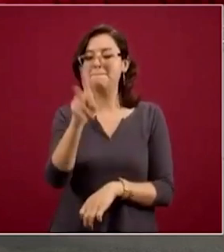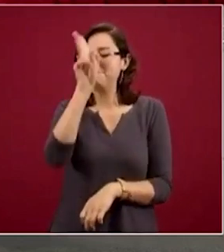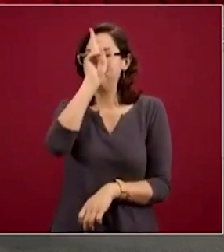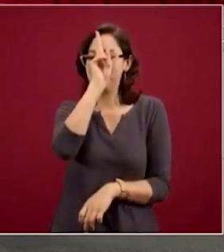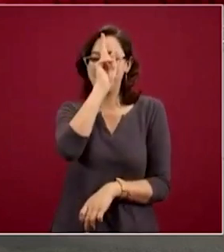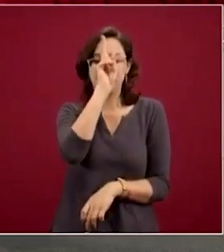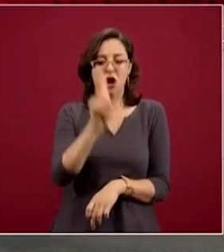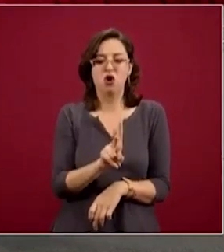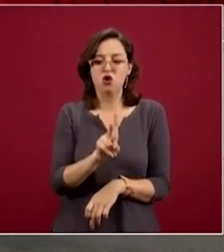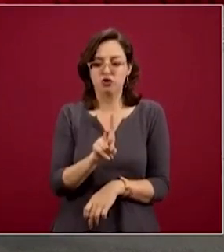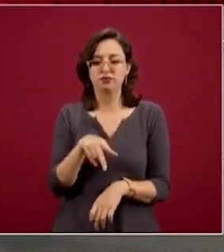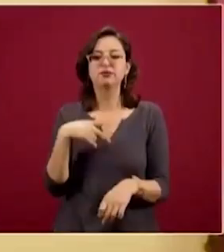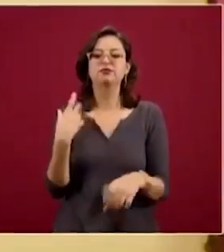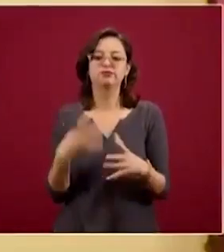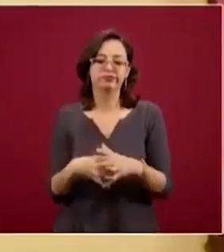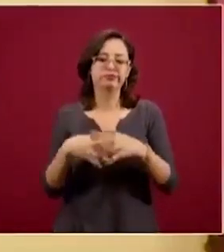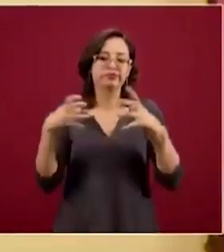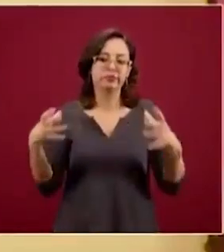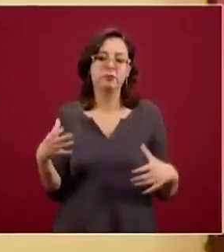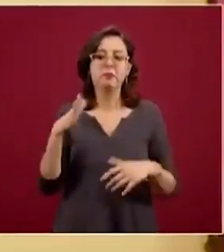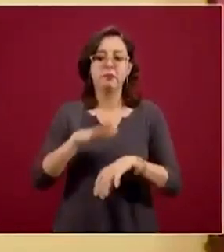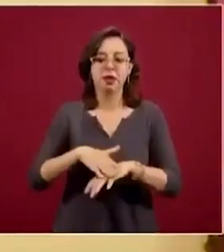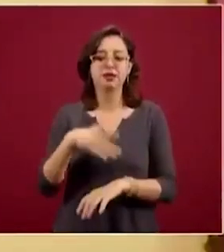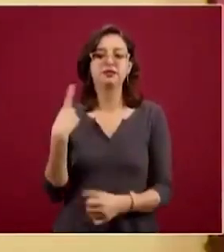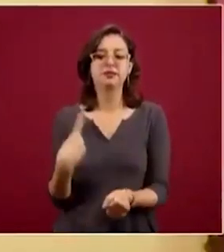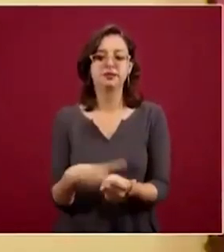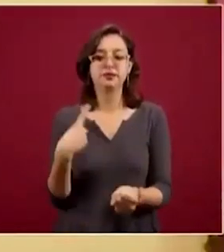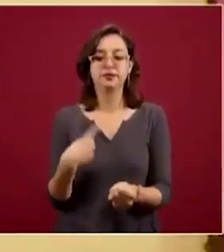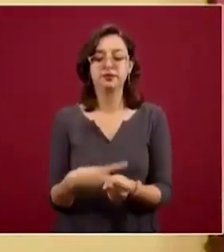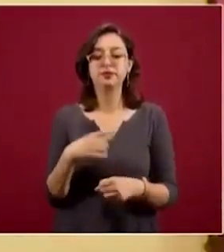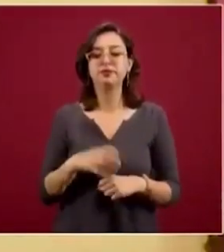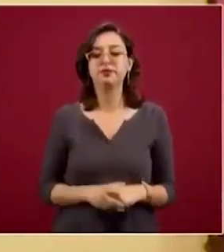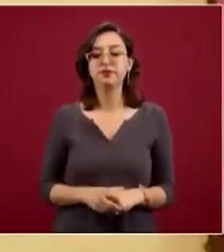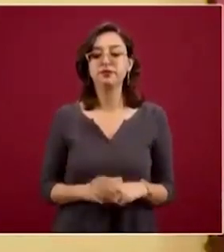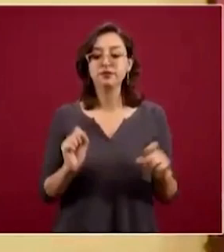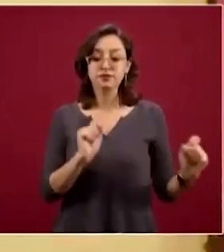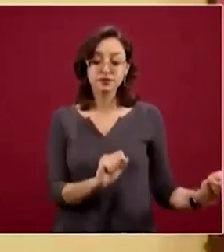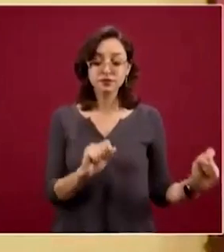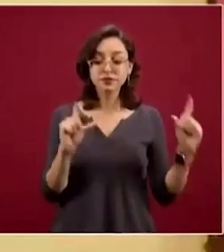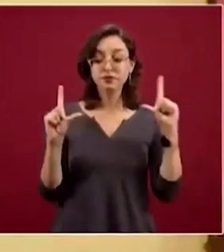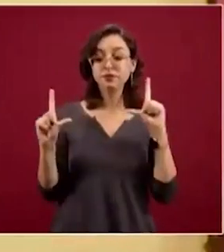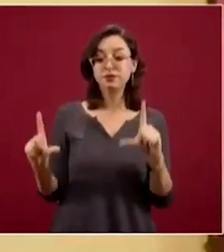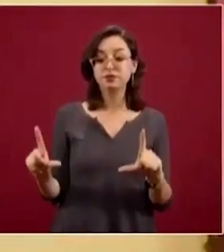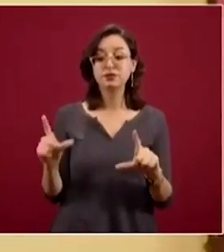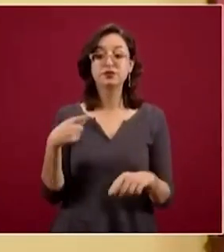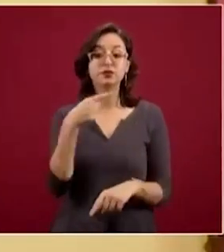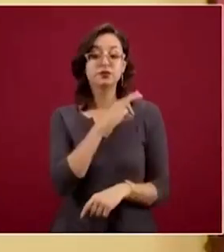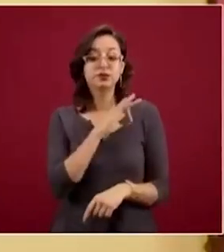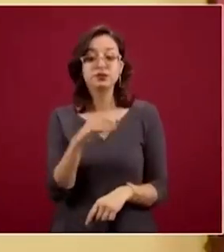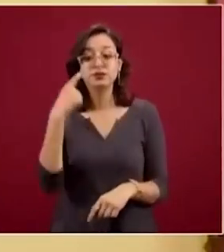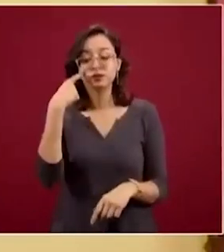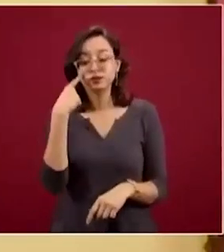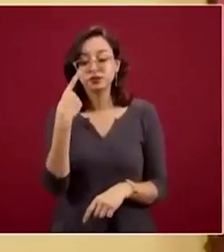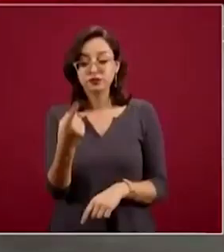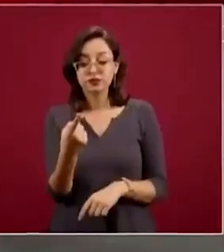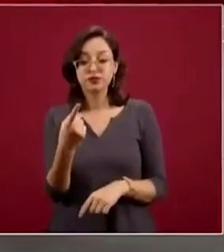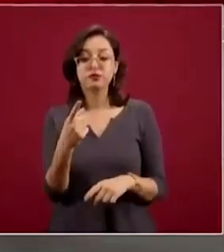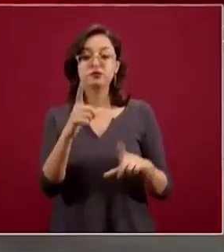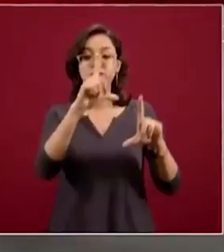son los que han presentado la mayor carga. Y esto lo vemos precisamente en la siguiente diapositiva, en donde están ordenados